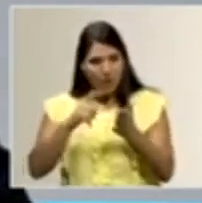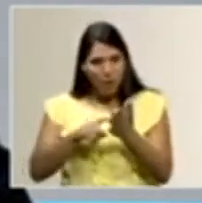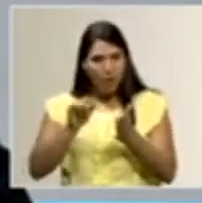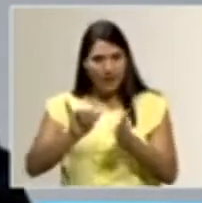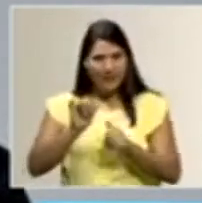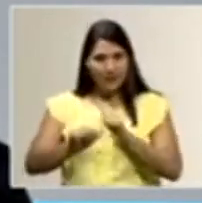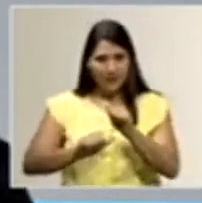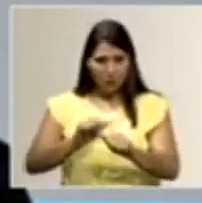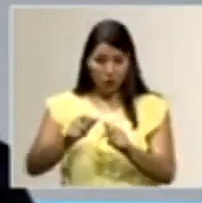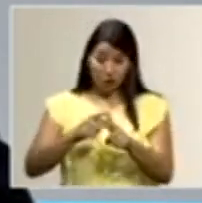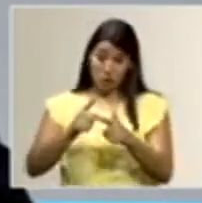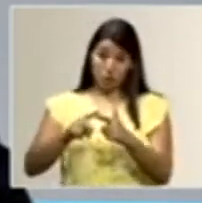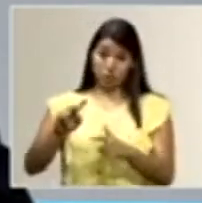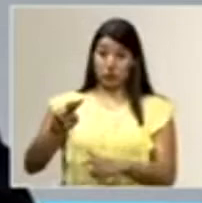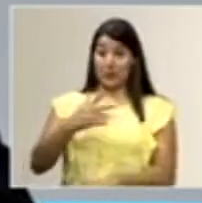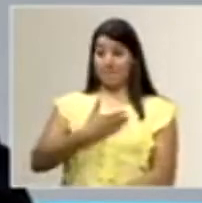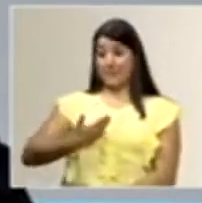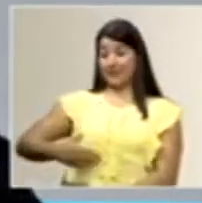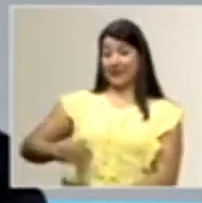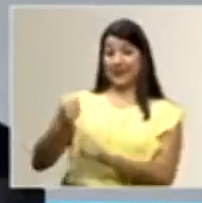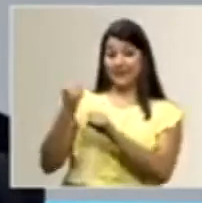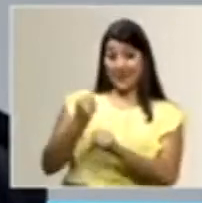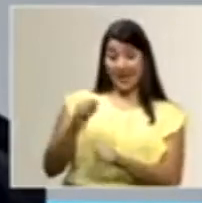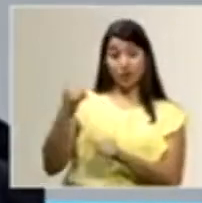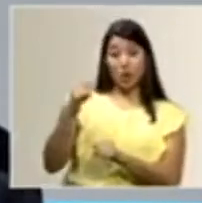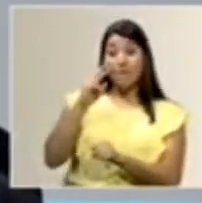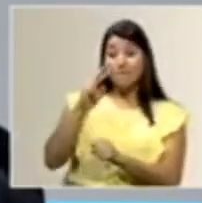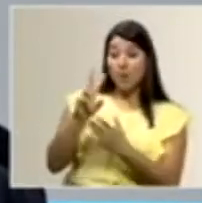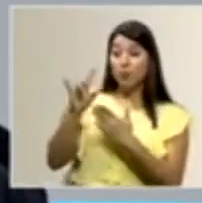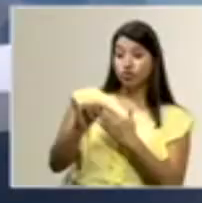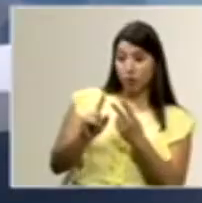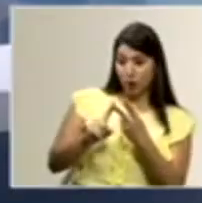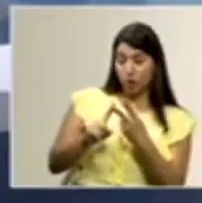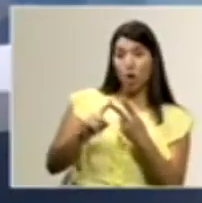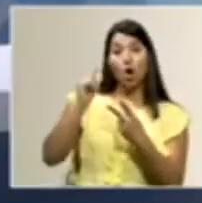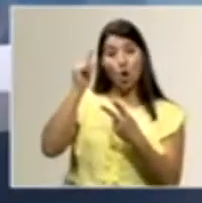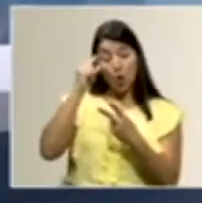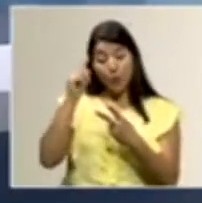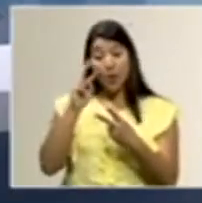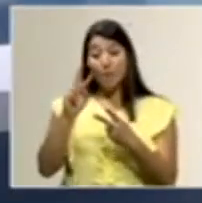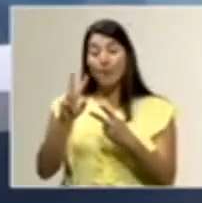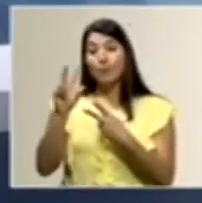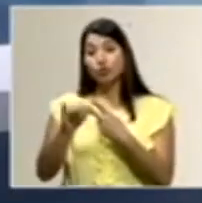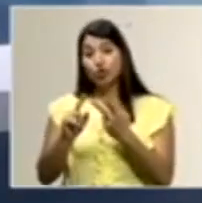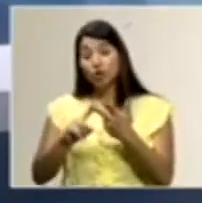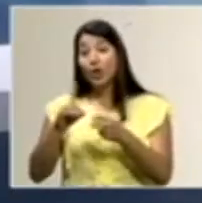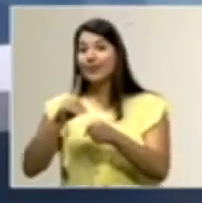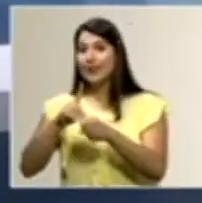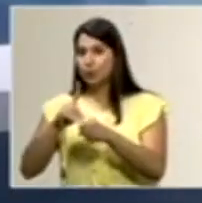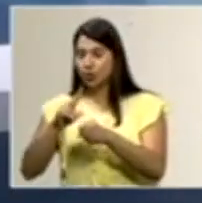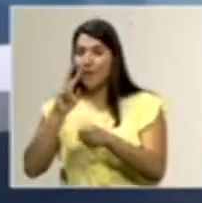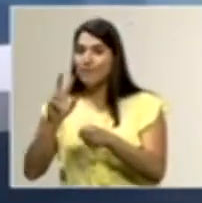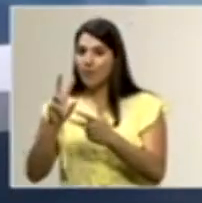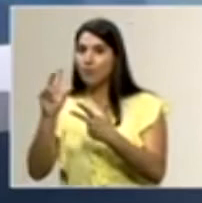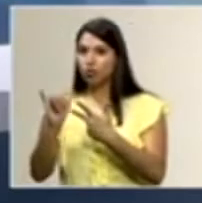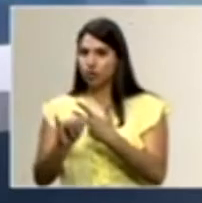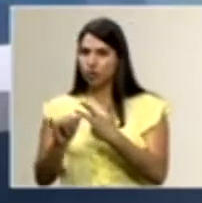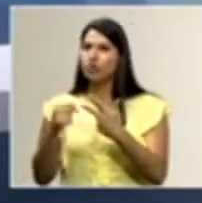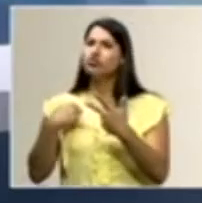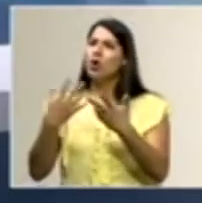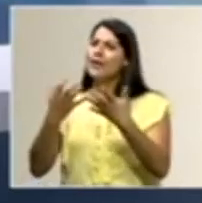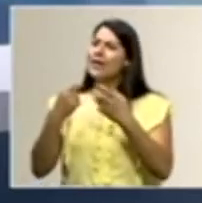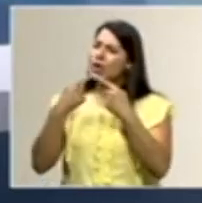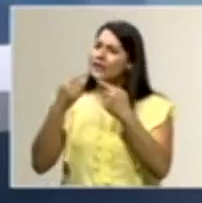vio el proyecto, el ejecutivo vio el proyecto, los diputados también, y a quienes quiero sinceramente agradecer, a todos esos